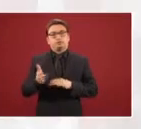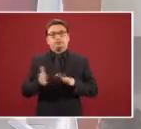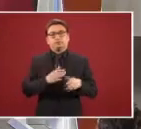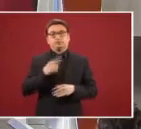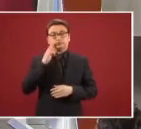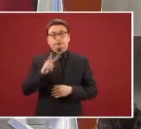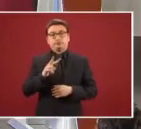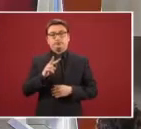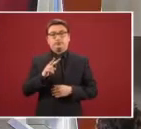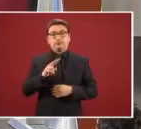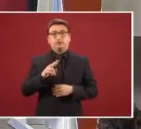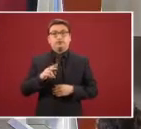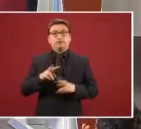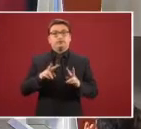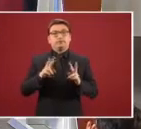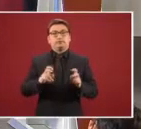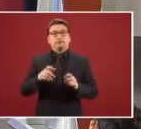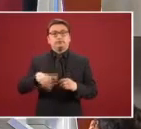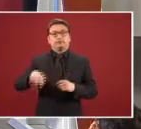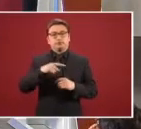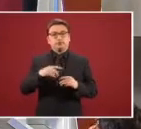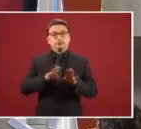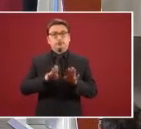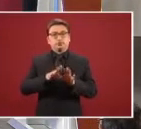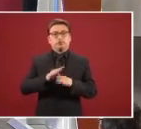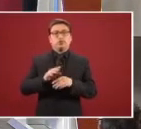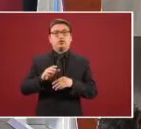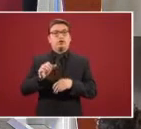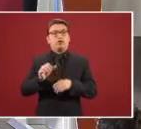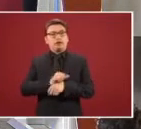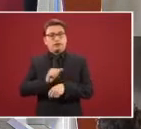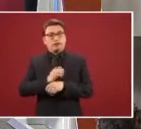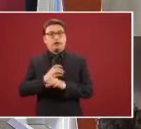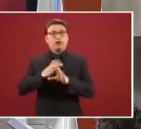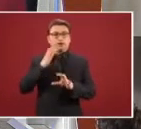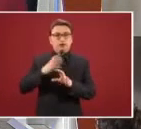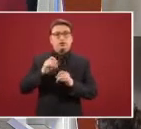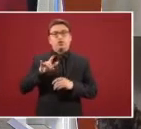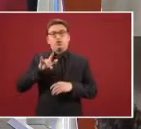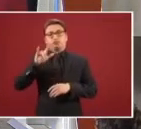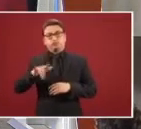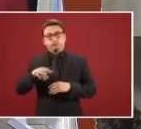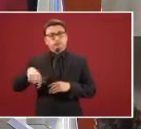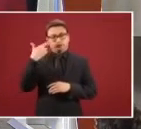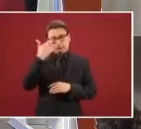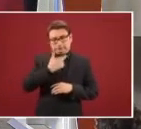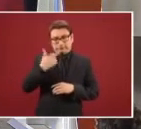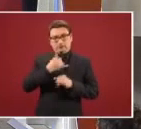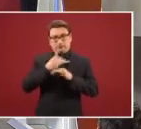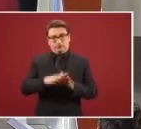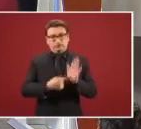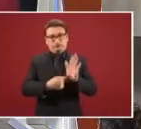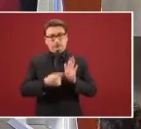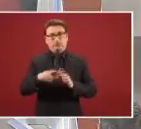caso de sistemas vehiculares o aéreos de transporte, también se hicieron las revisiones que aquí se informan,